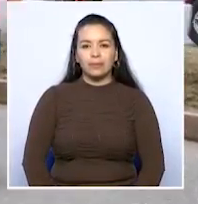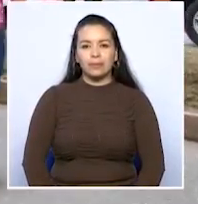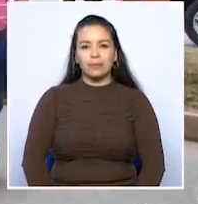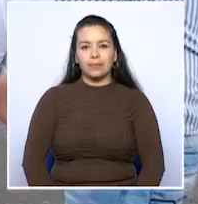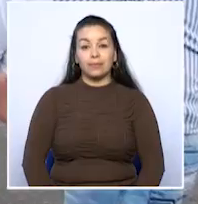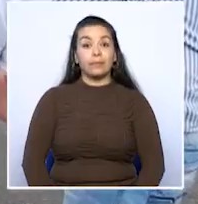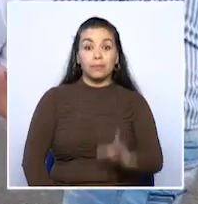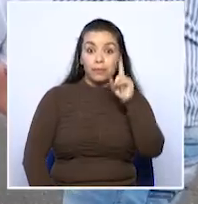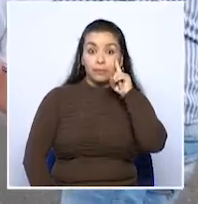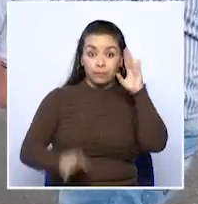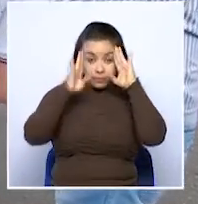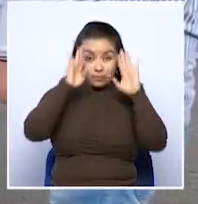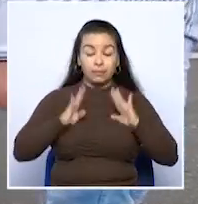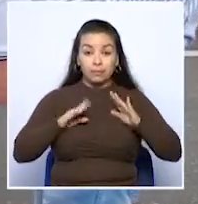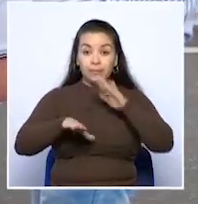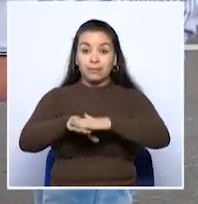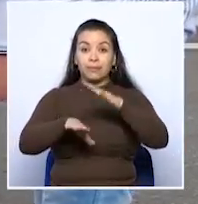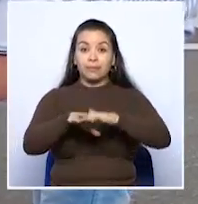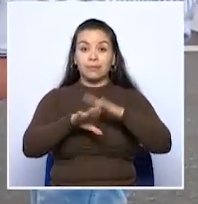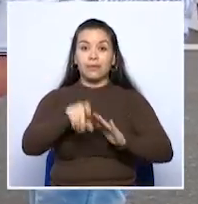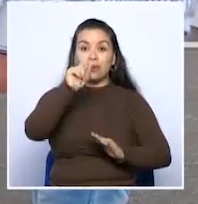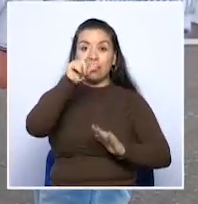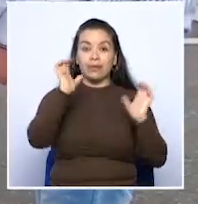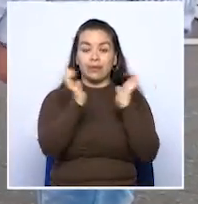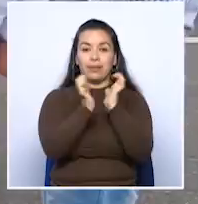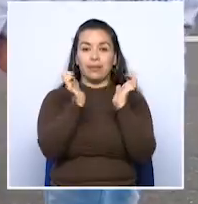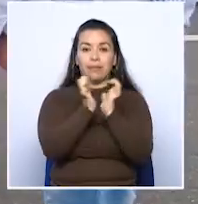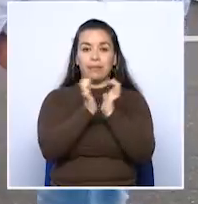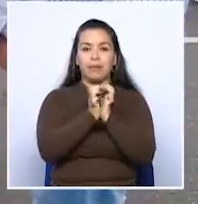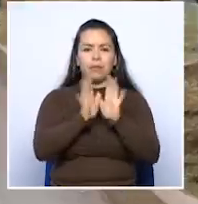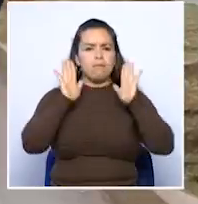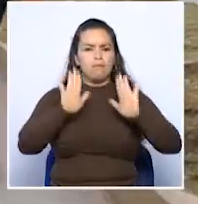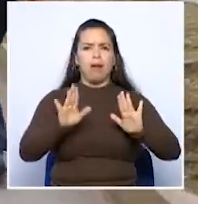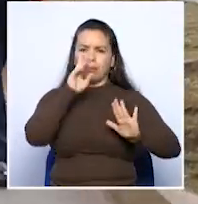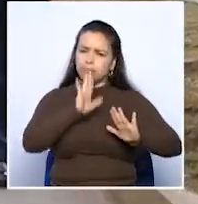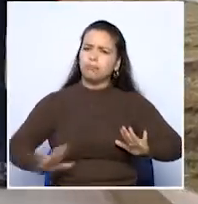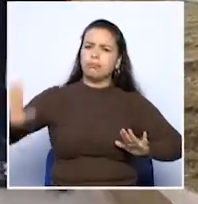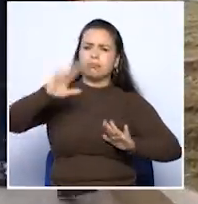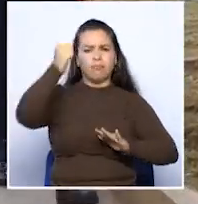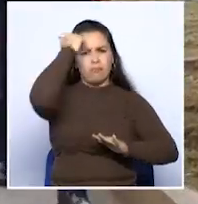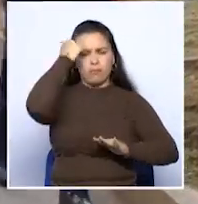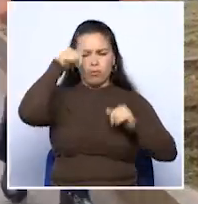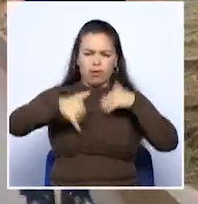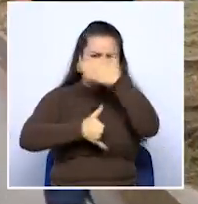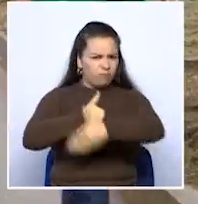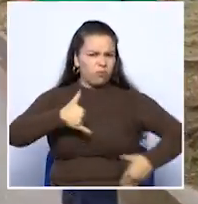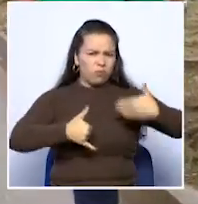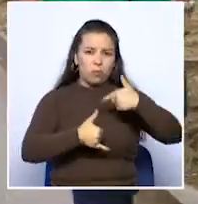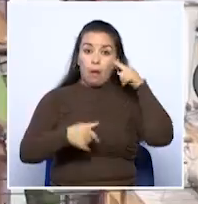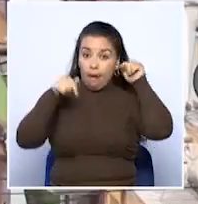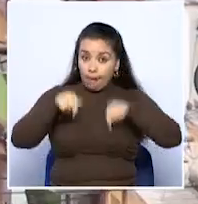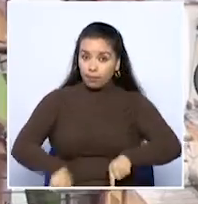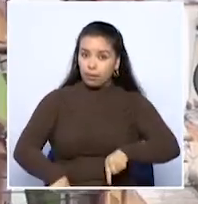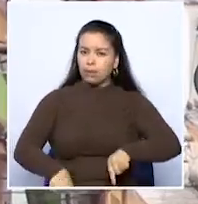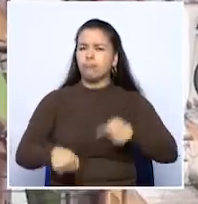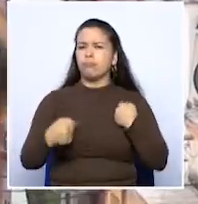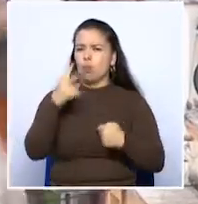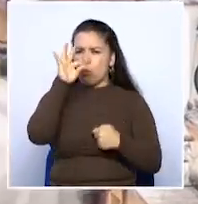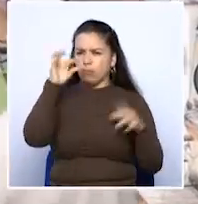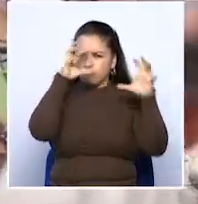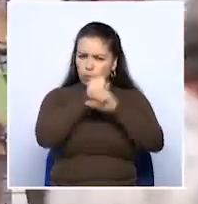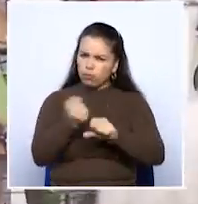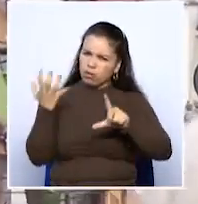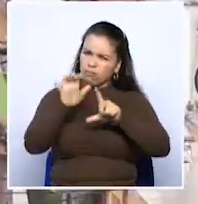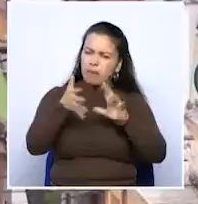Mucha atención, este jueves 11 de mayo inicia el paro nacional de maestros en todo el país. Conozca en nuestra emisión central las razones